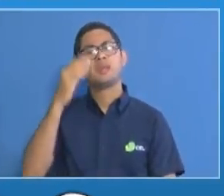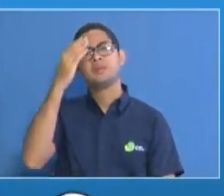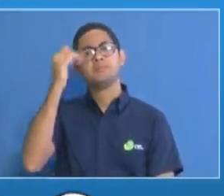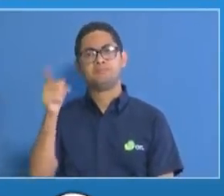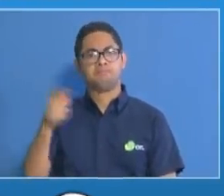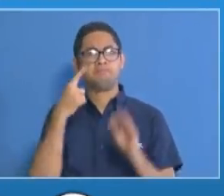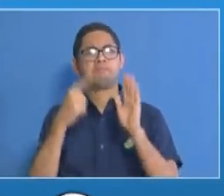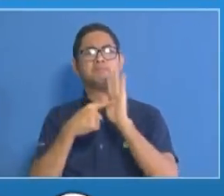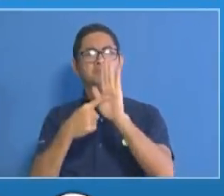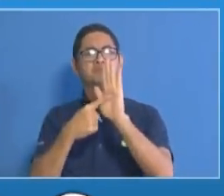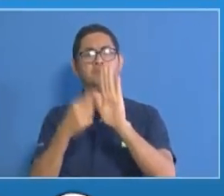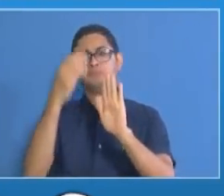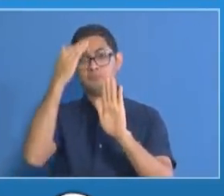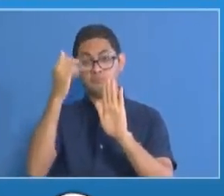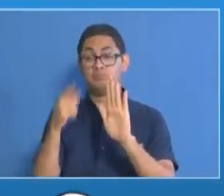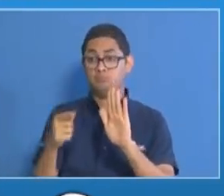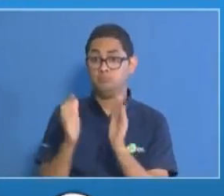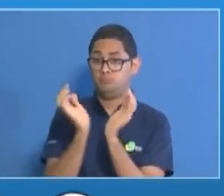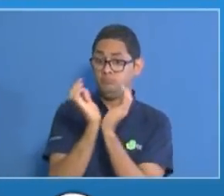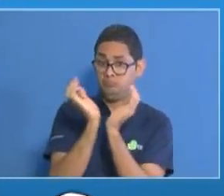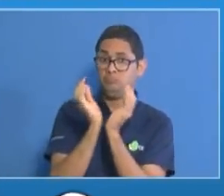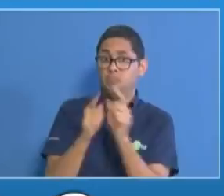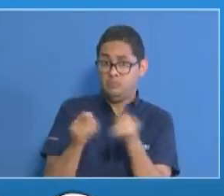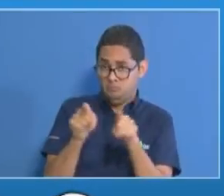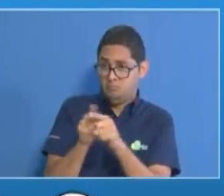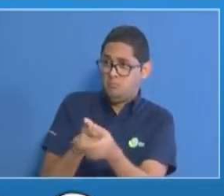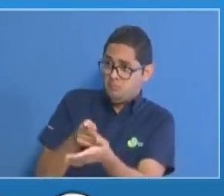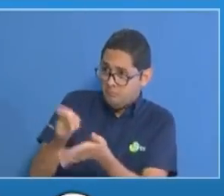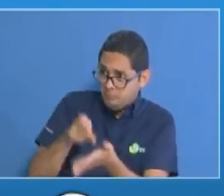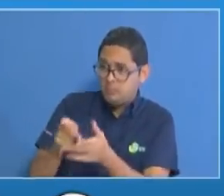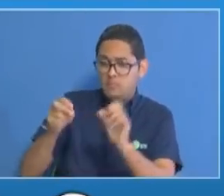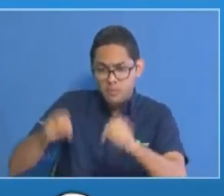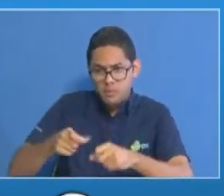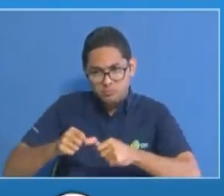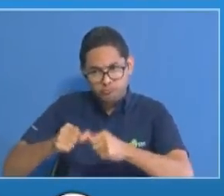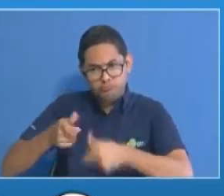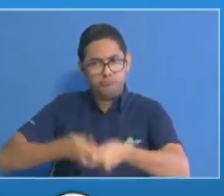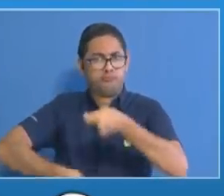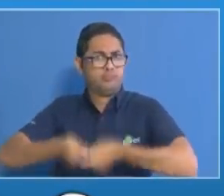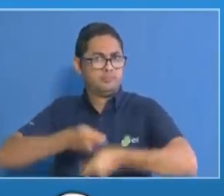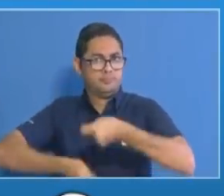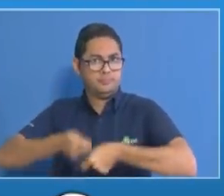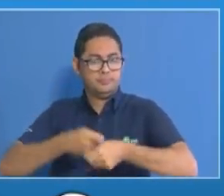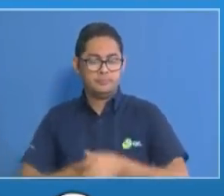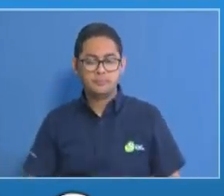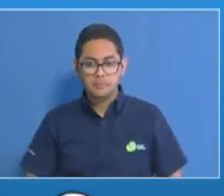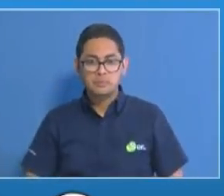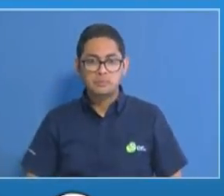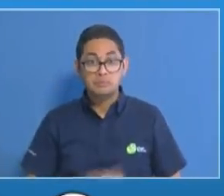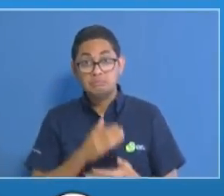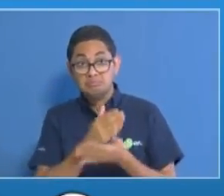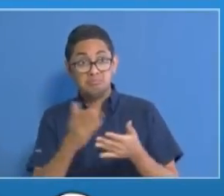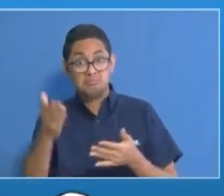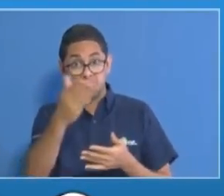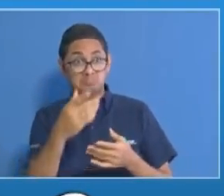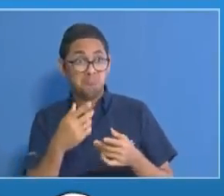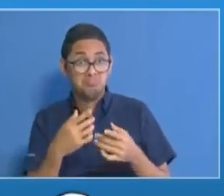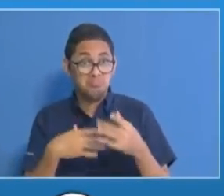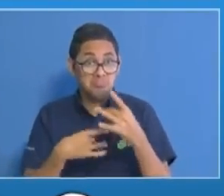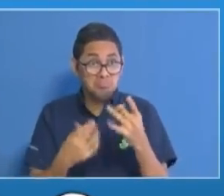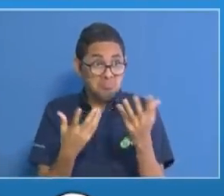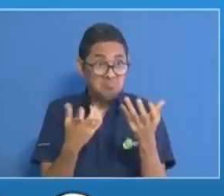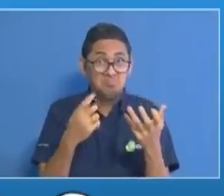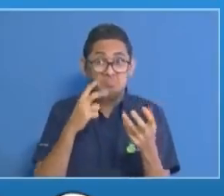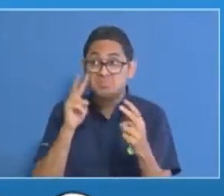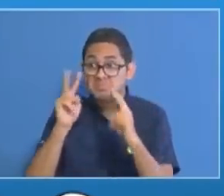propósito de que la caja contribuya a la dinamización de la economía a los interesados pueden entrar a la